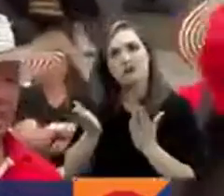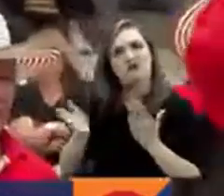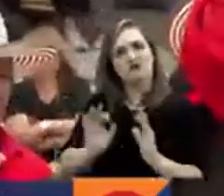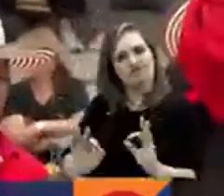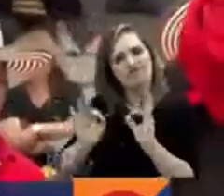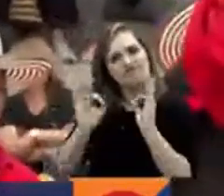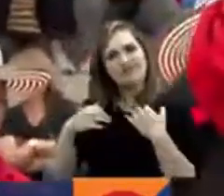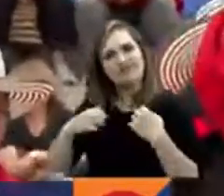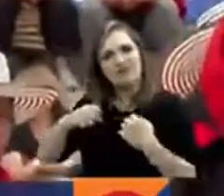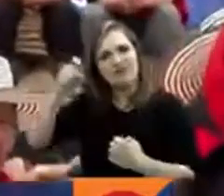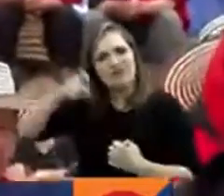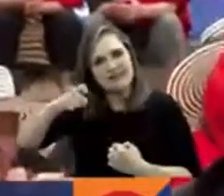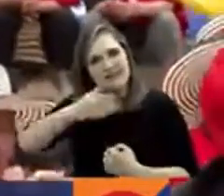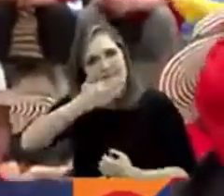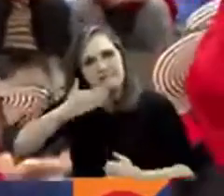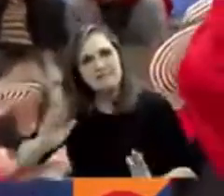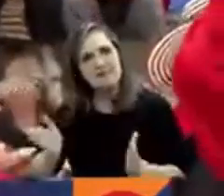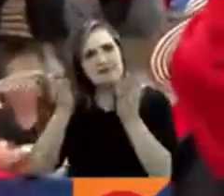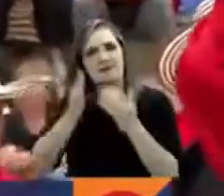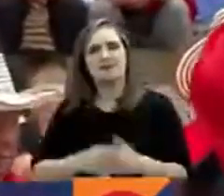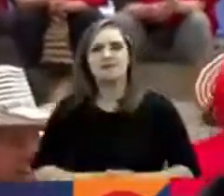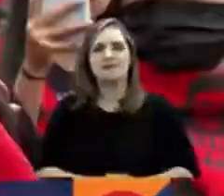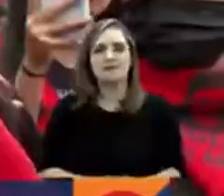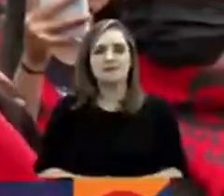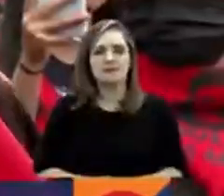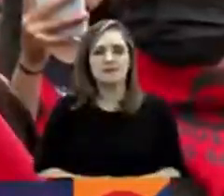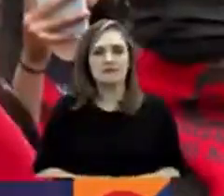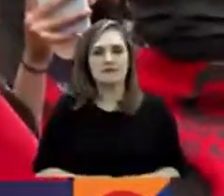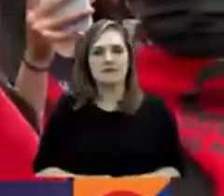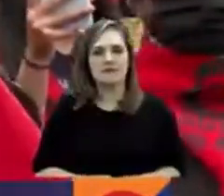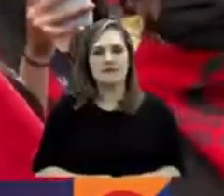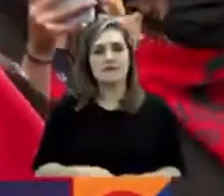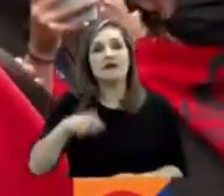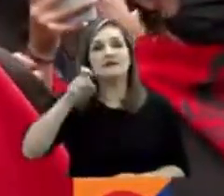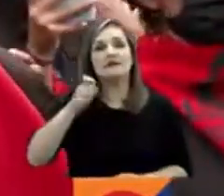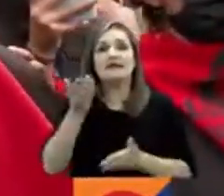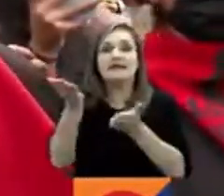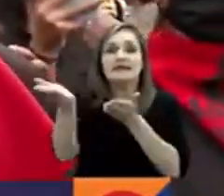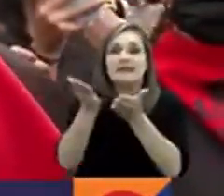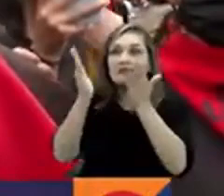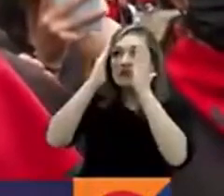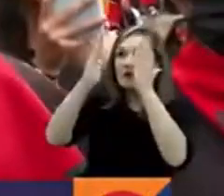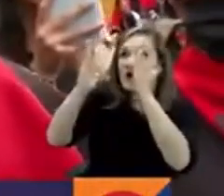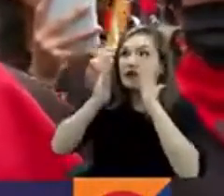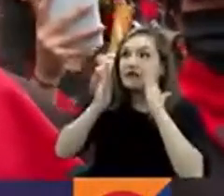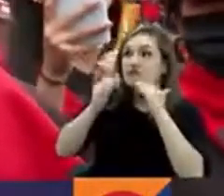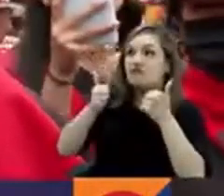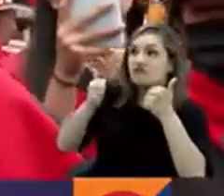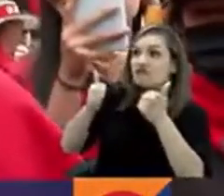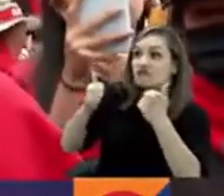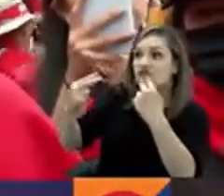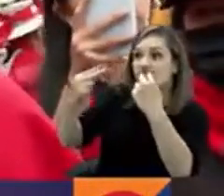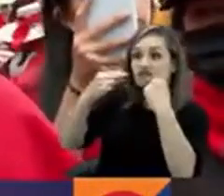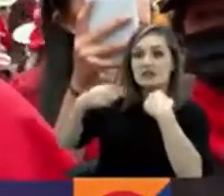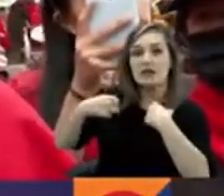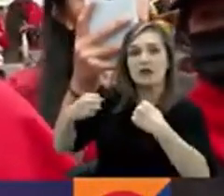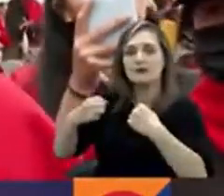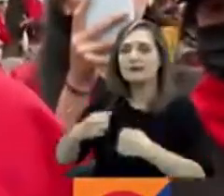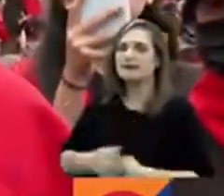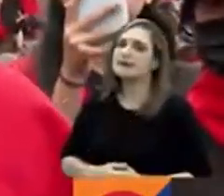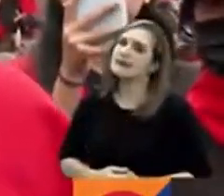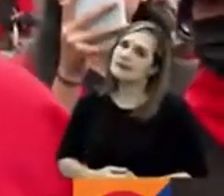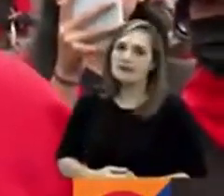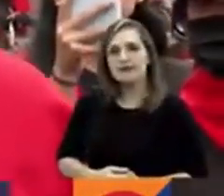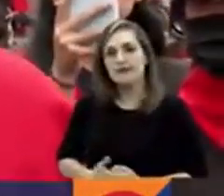servicio de salud, ya que el modelo que tenemos actualmente,